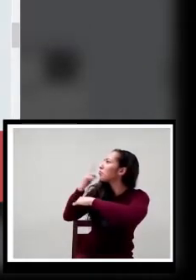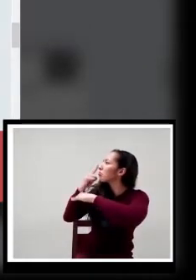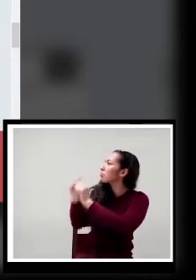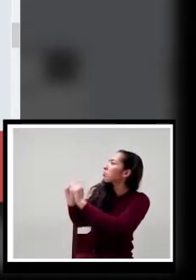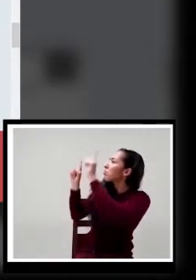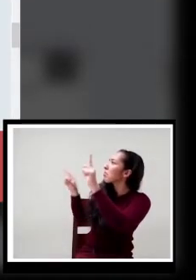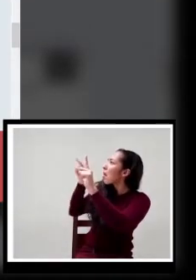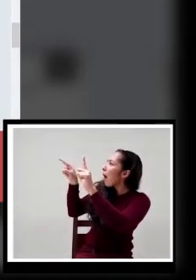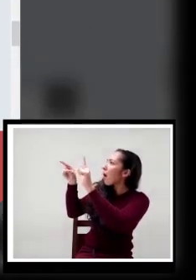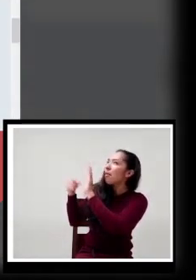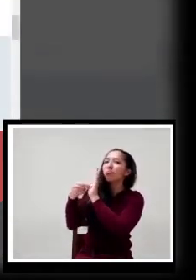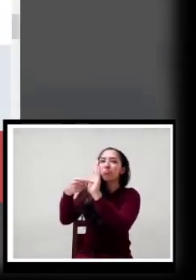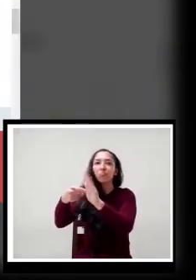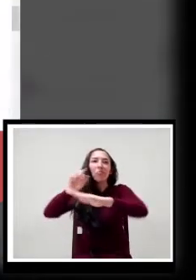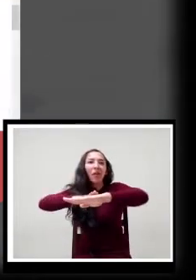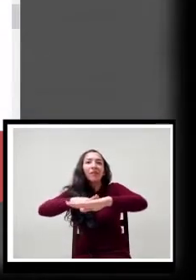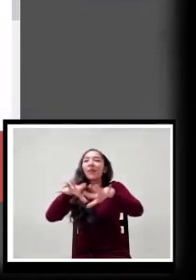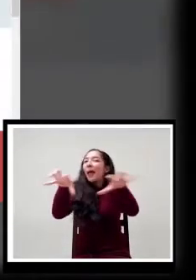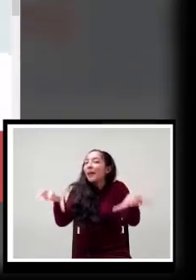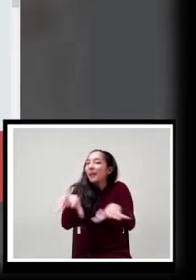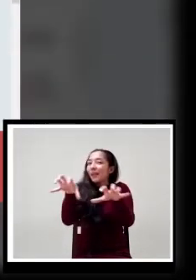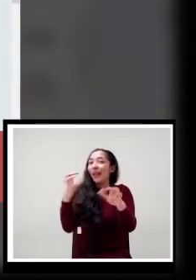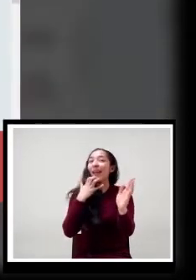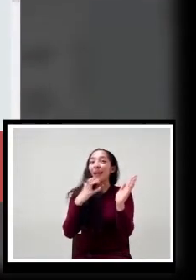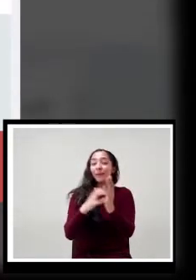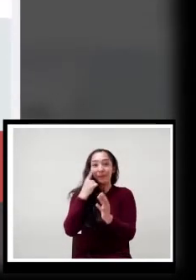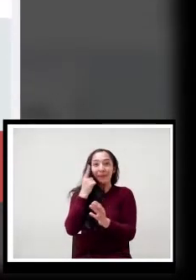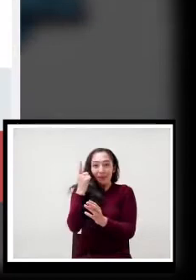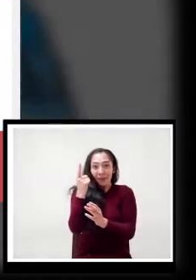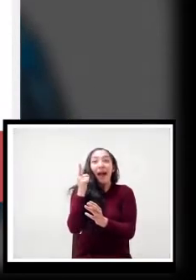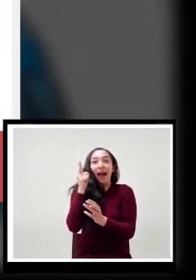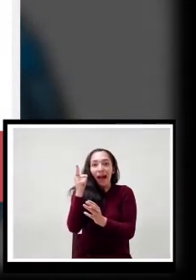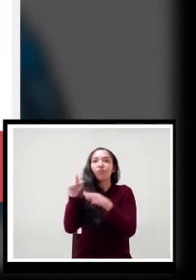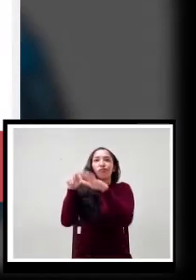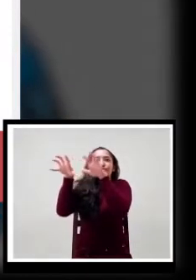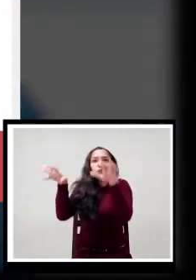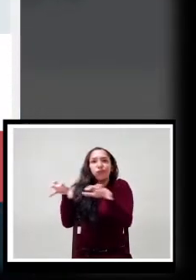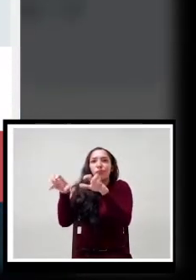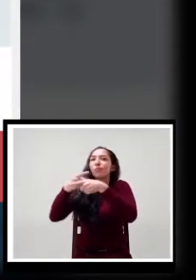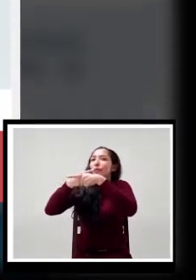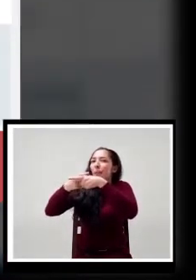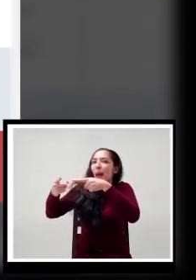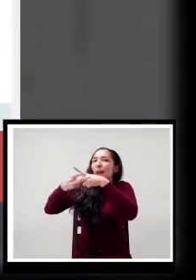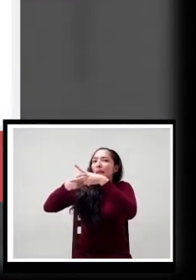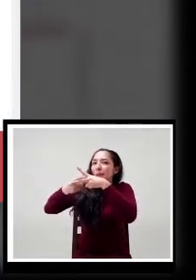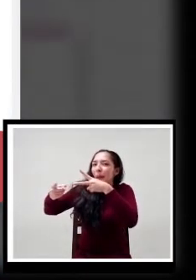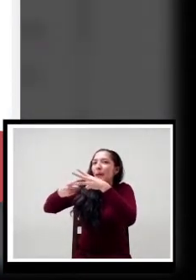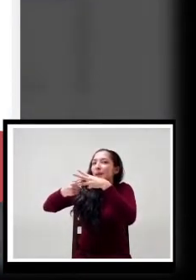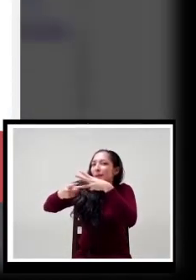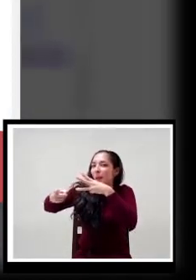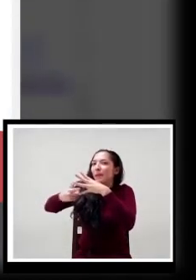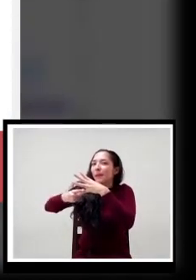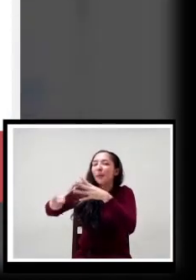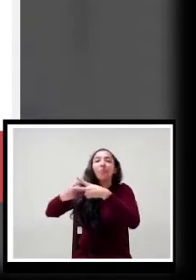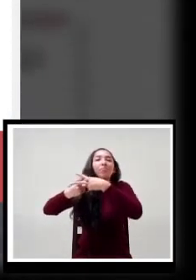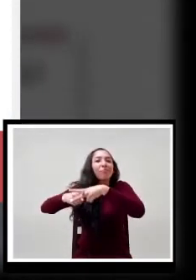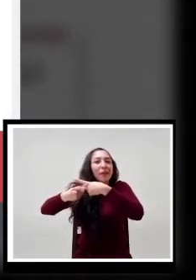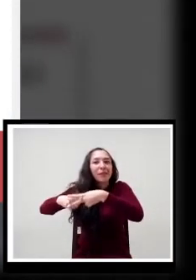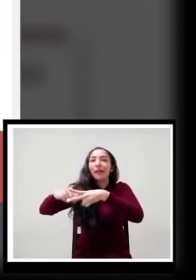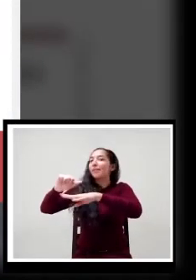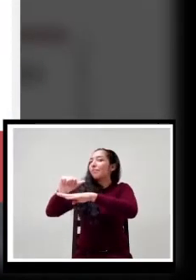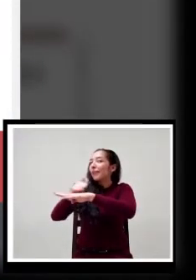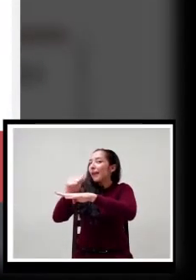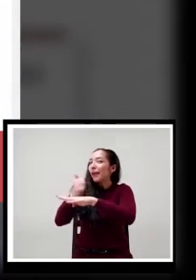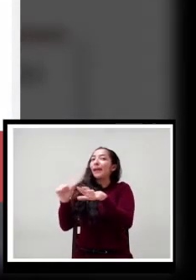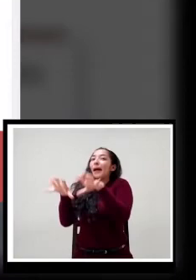Y, pues, si ustedes observan, se puede determinar todo lo que iba pasando semana a semana, los talleres